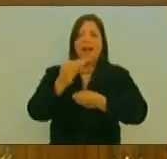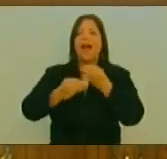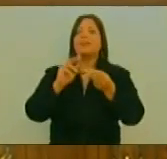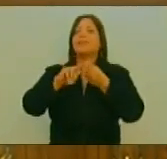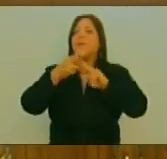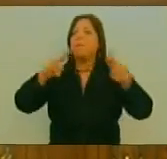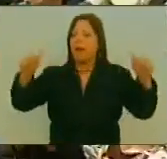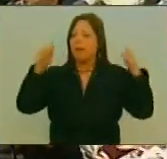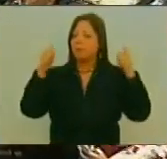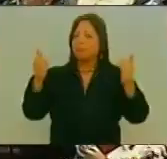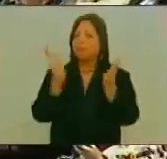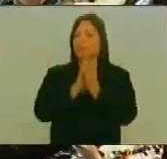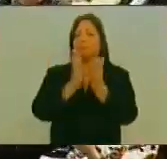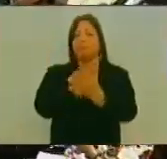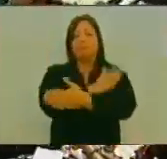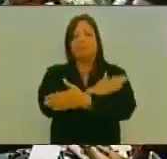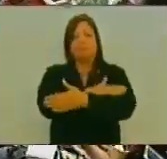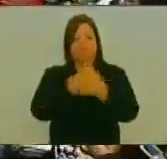Nuestro País